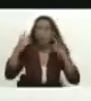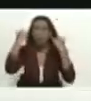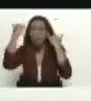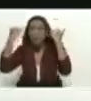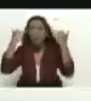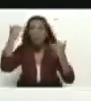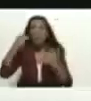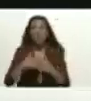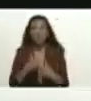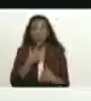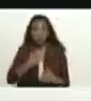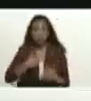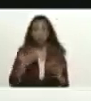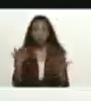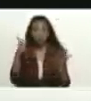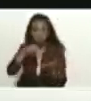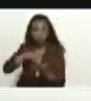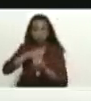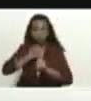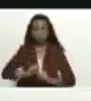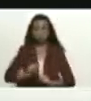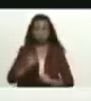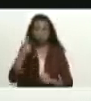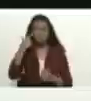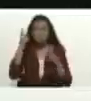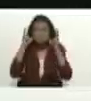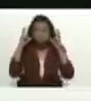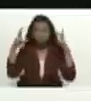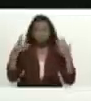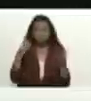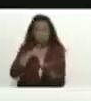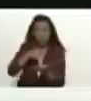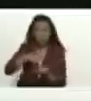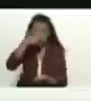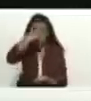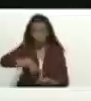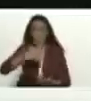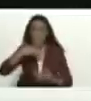yo lo dije ahí en la plenaria seguramente ustedes lo escucharon en mi intervención